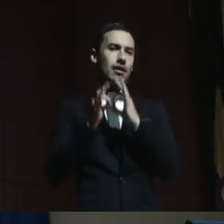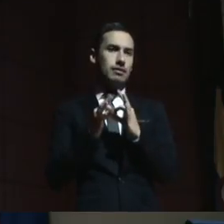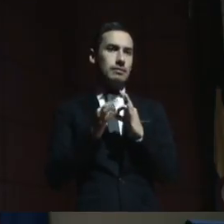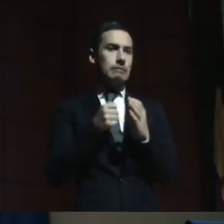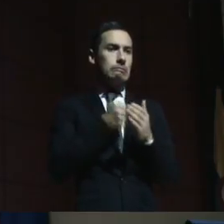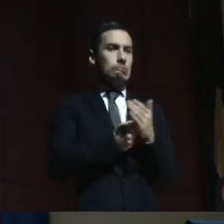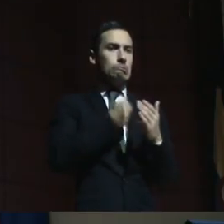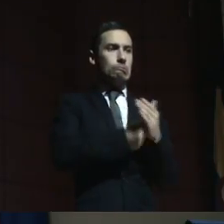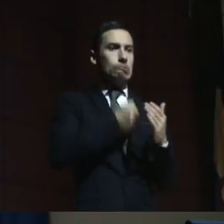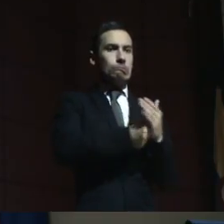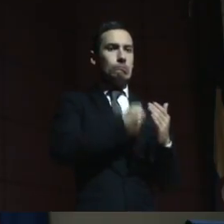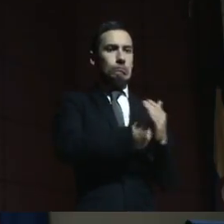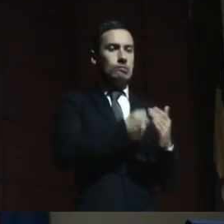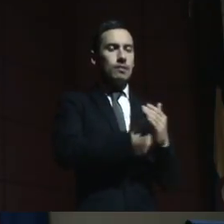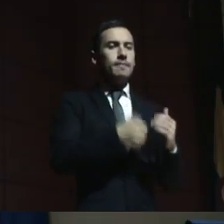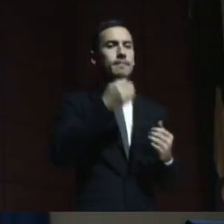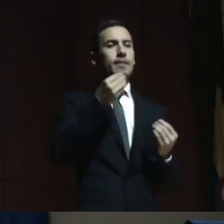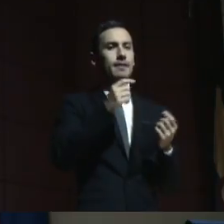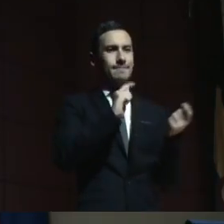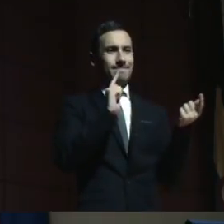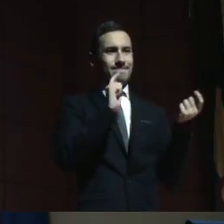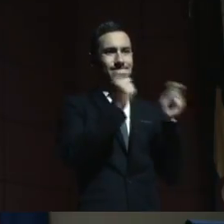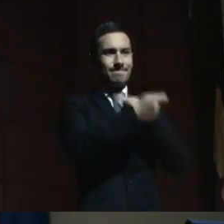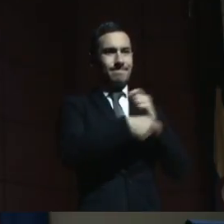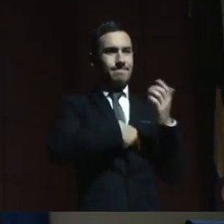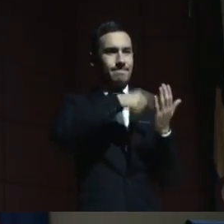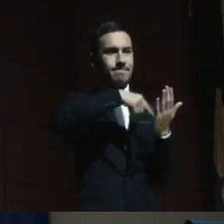llevar a cabo la interdicción.